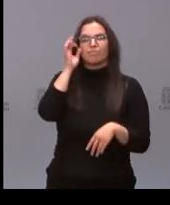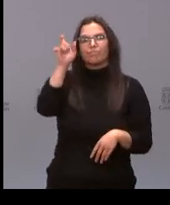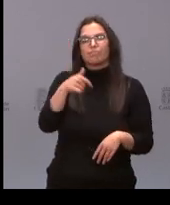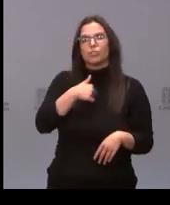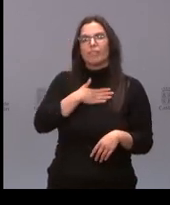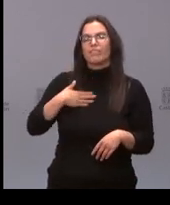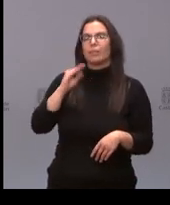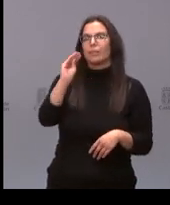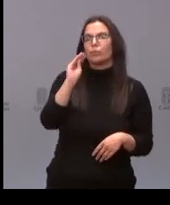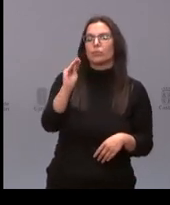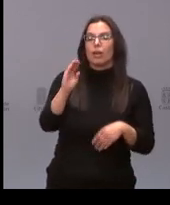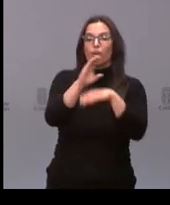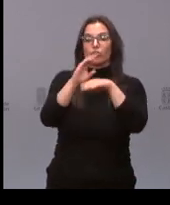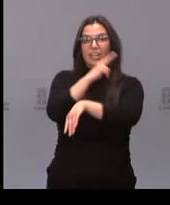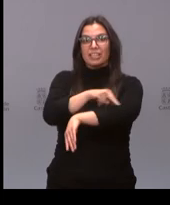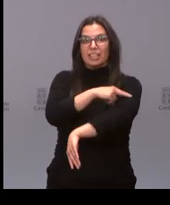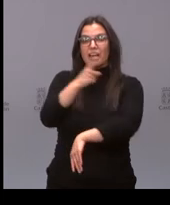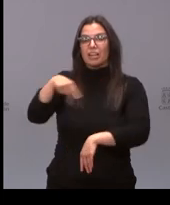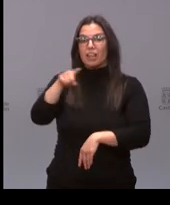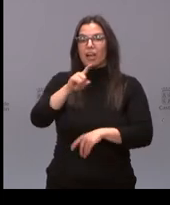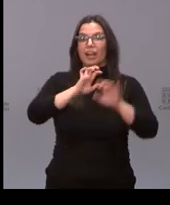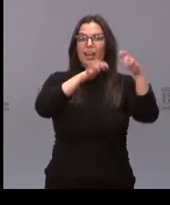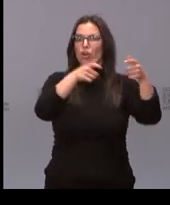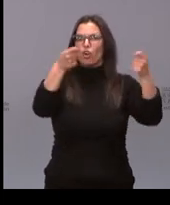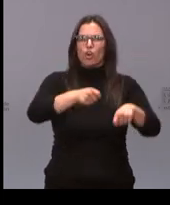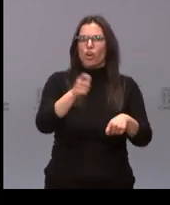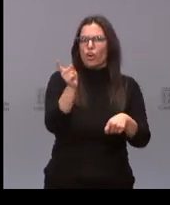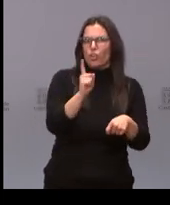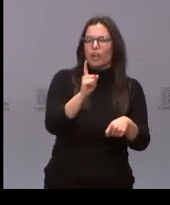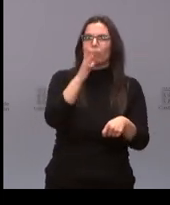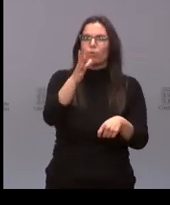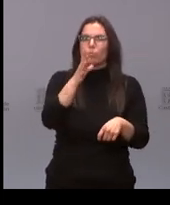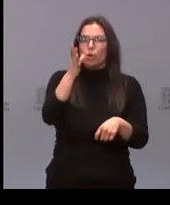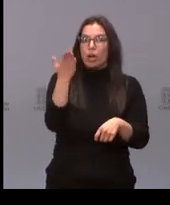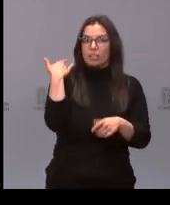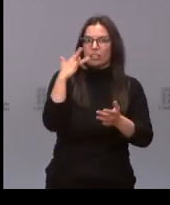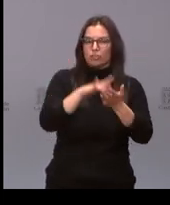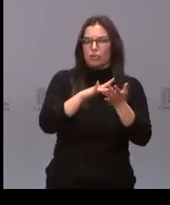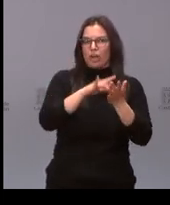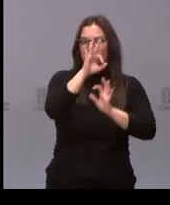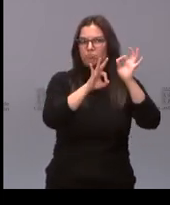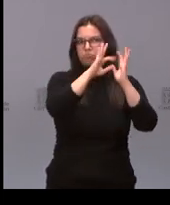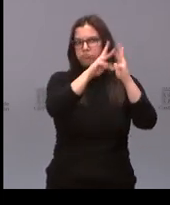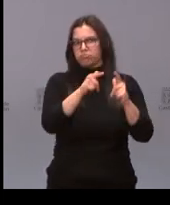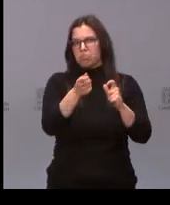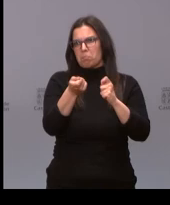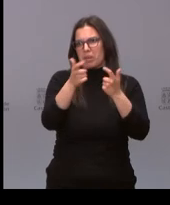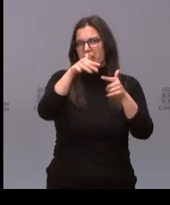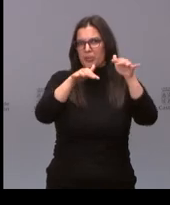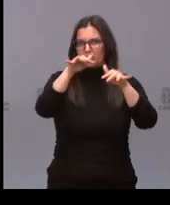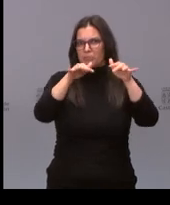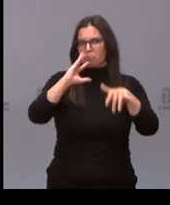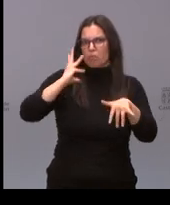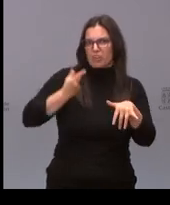motivos que llevan a la Consejería de Sanidad a no cerrar León. Si bien ayer tenía una incidencia similar o prácticamente idéntica a la de